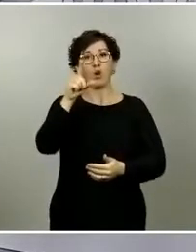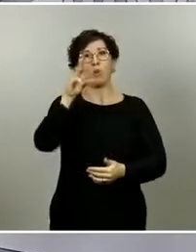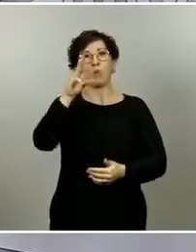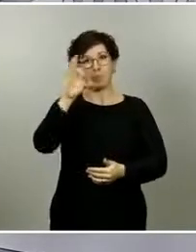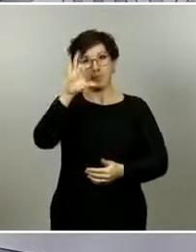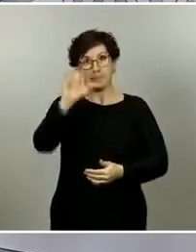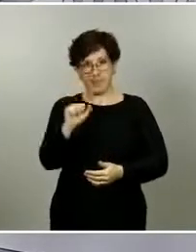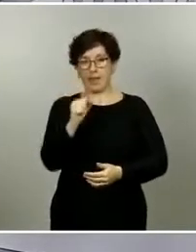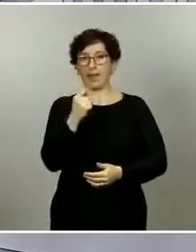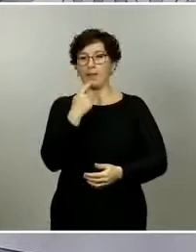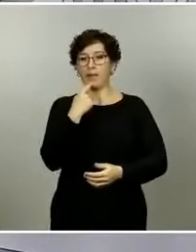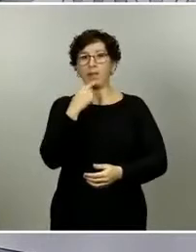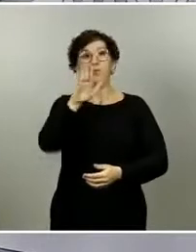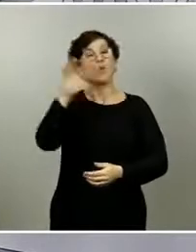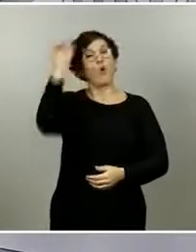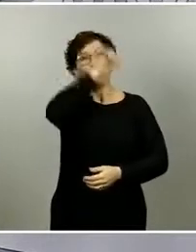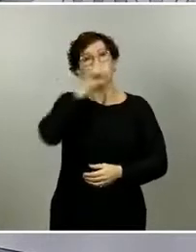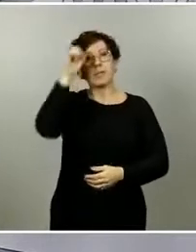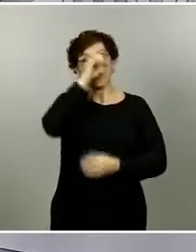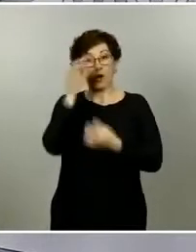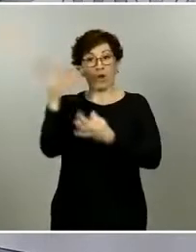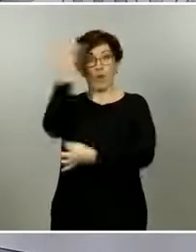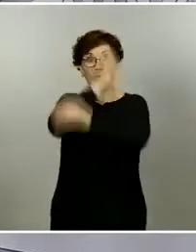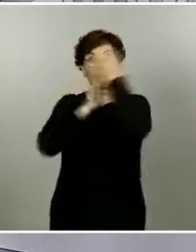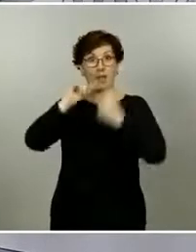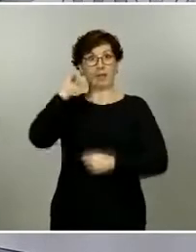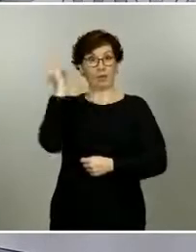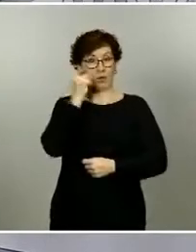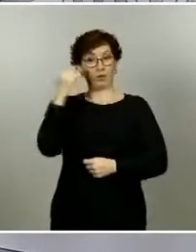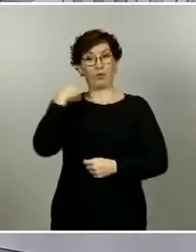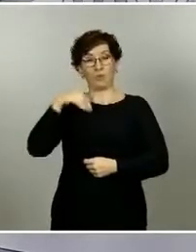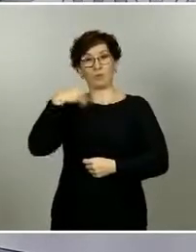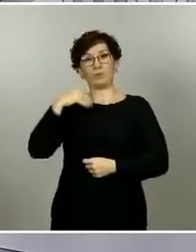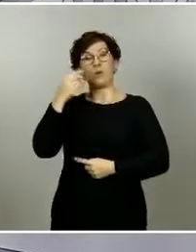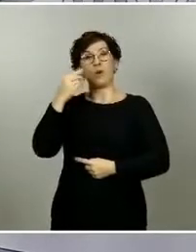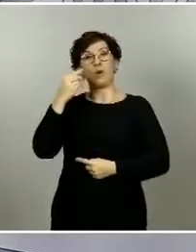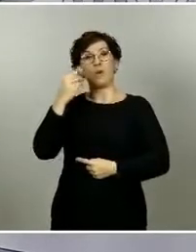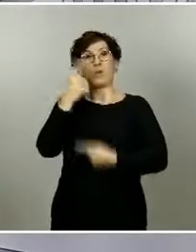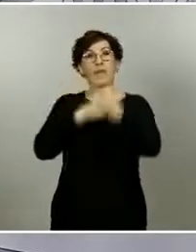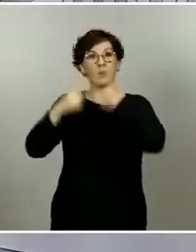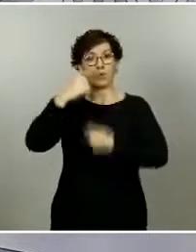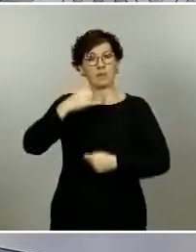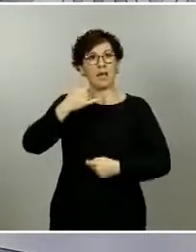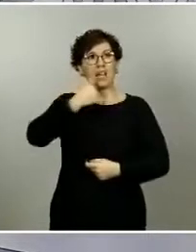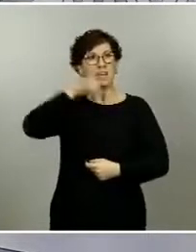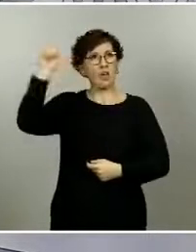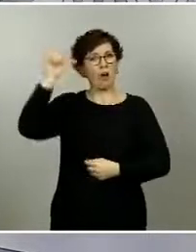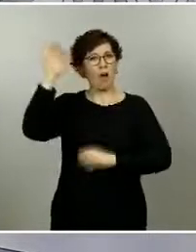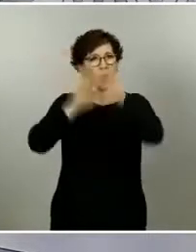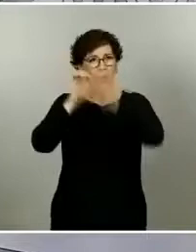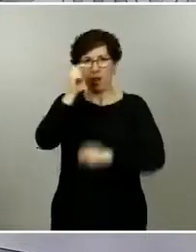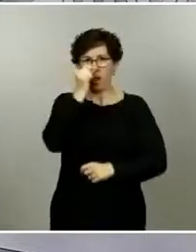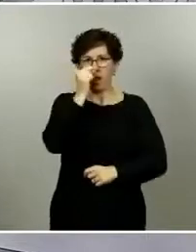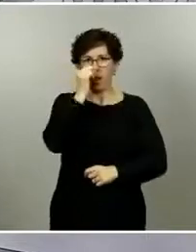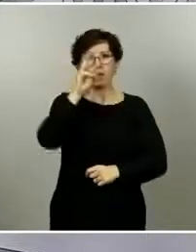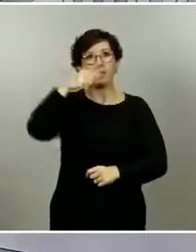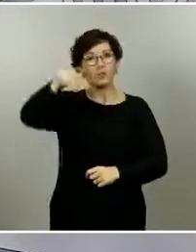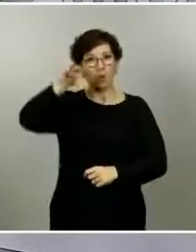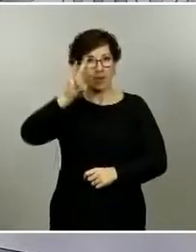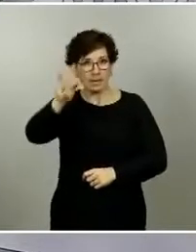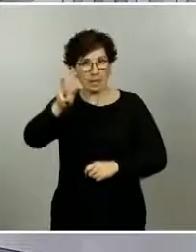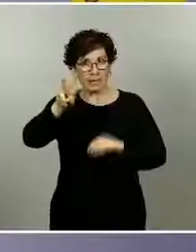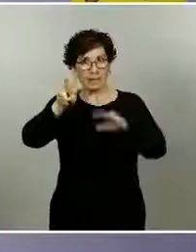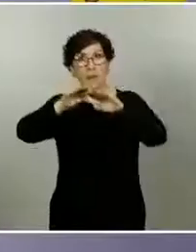dice queremos saber su opinión respecto a los datos conocidos de la encuesta La Rioja da un porcentaje muy bajo del 3,3